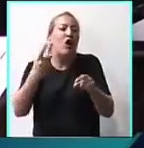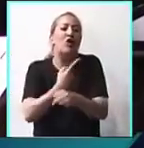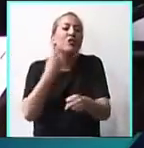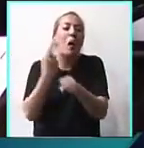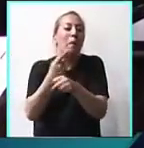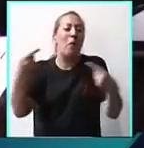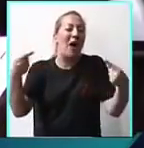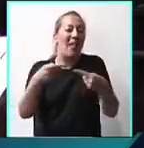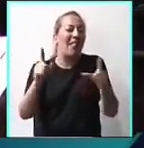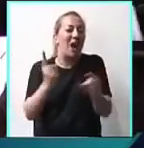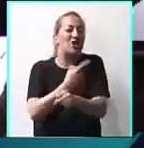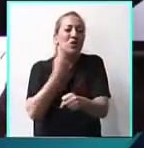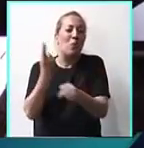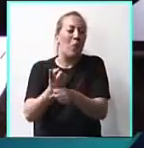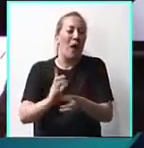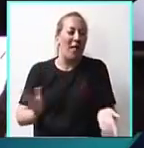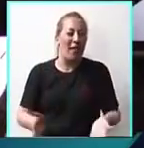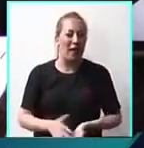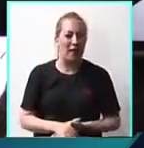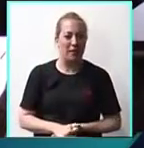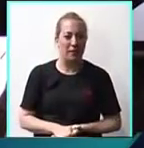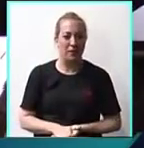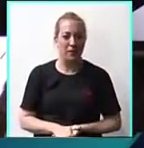señor Presidente. No se puede.